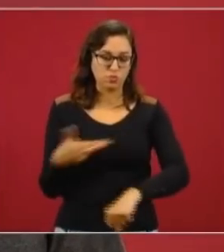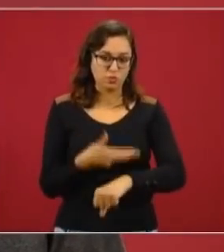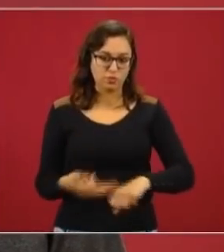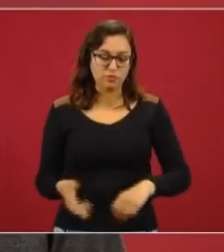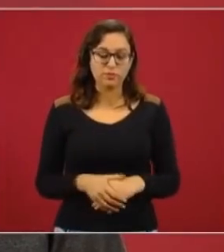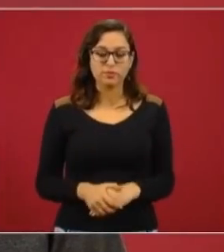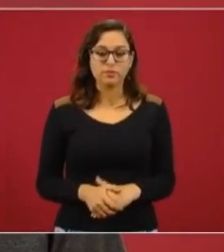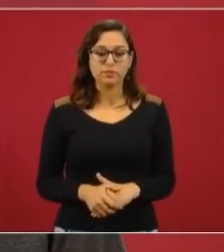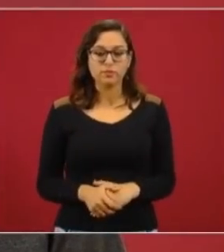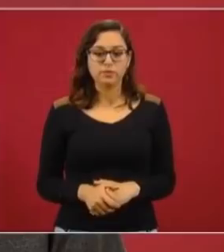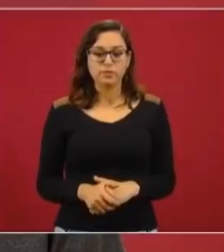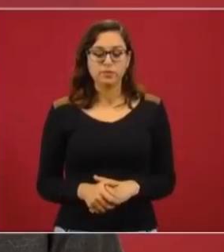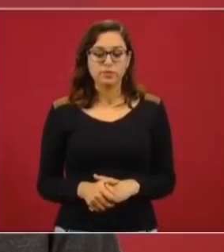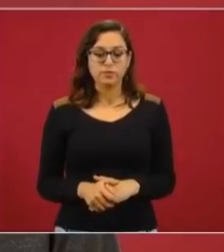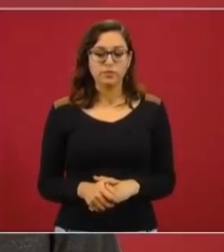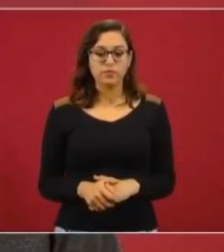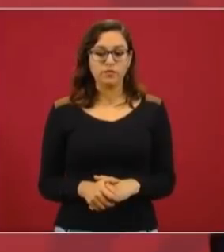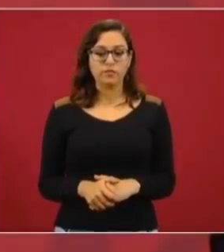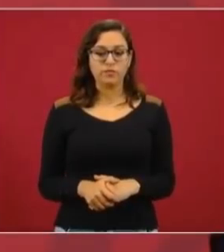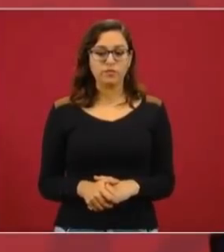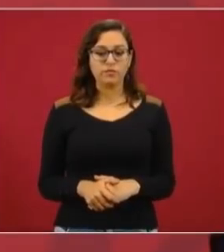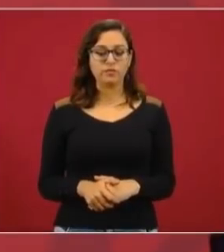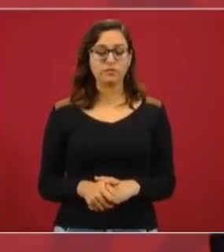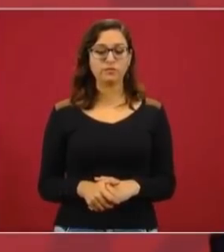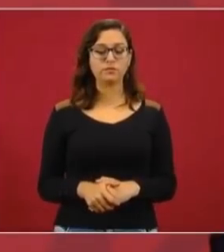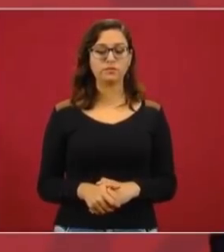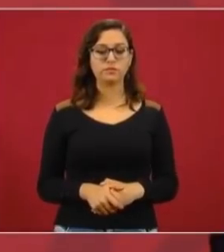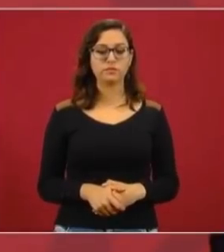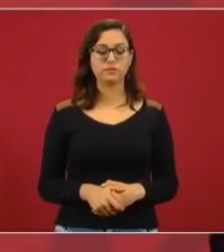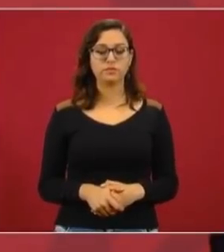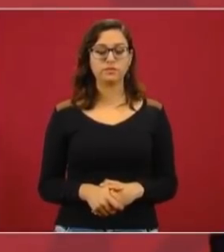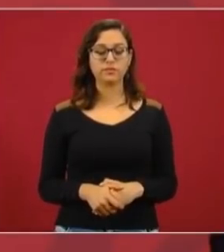básicamente.